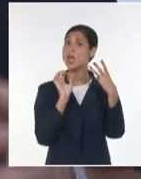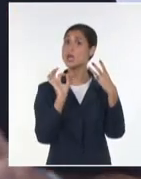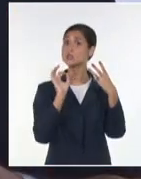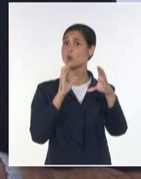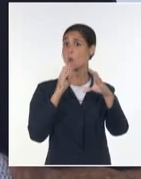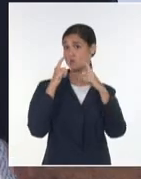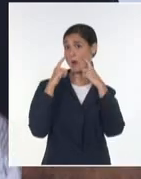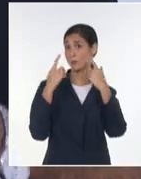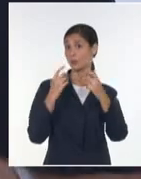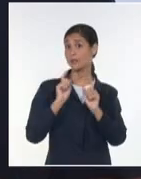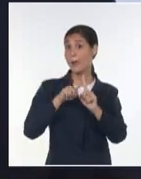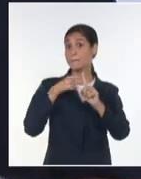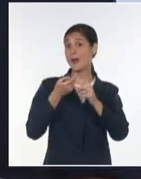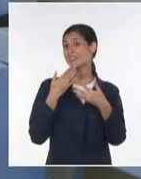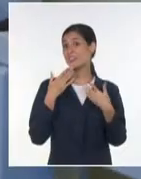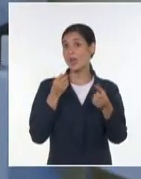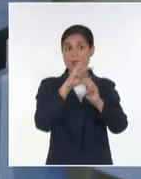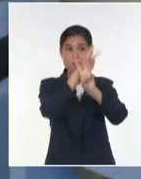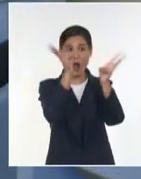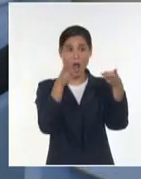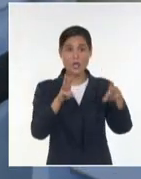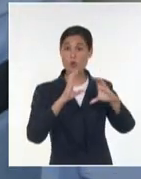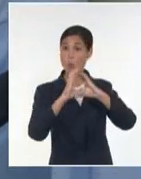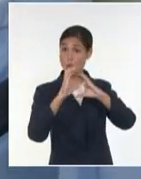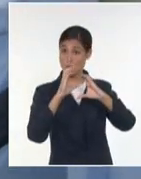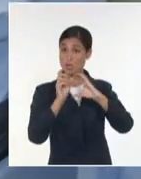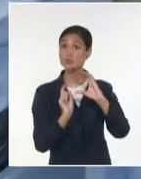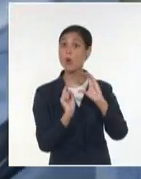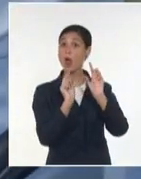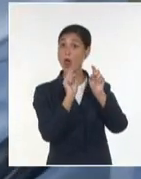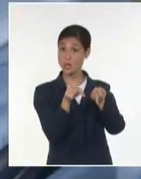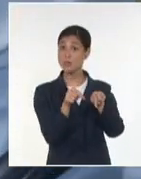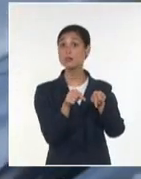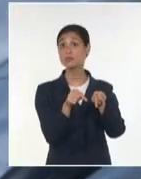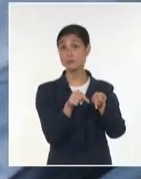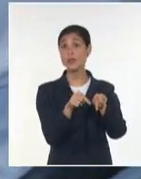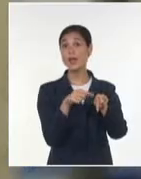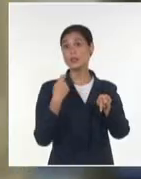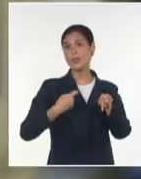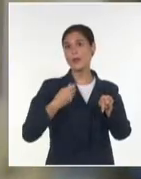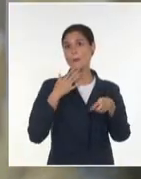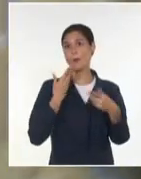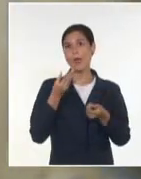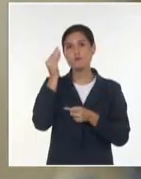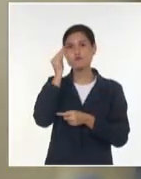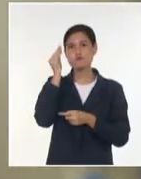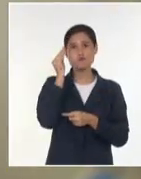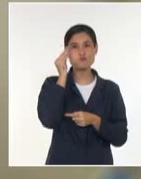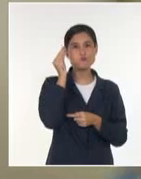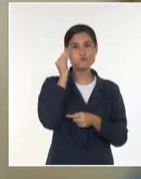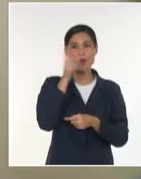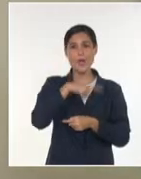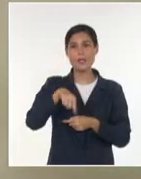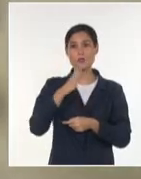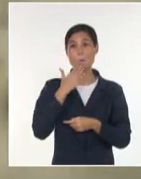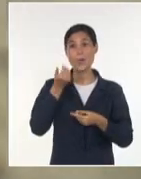las redes sociales, a través de los medios de comunicación. Realmente es clave para que se socialicen las buenas experiencias.